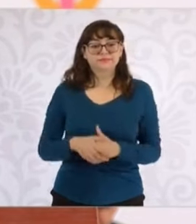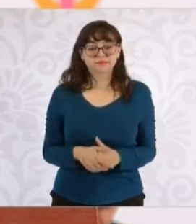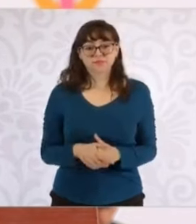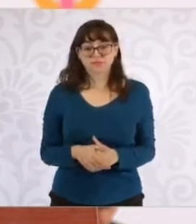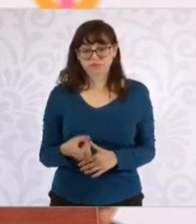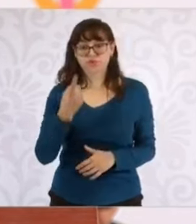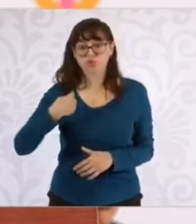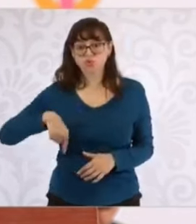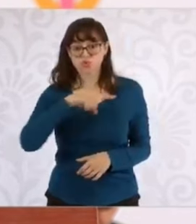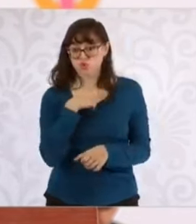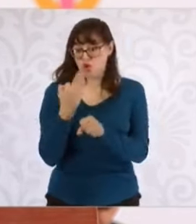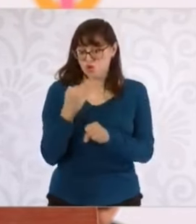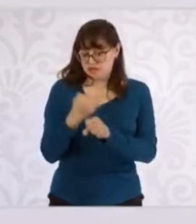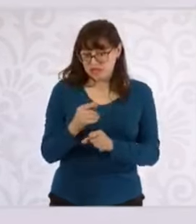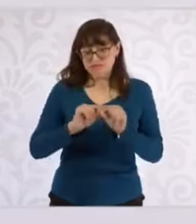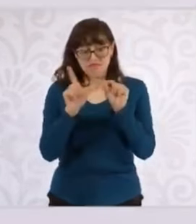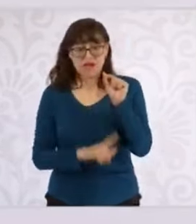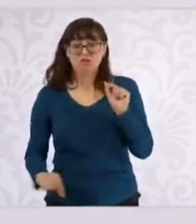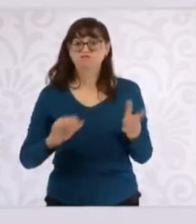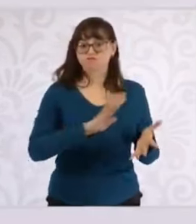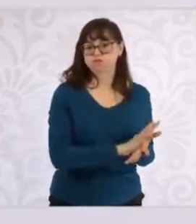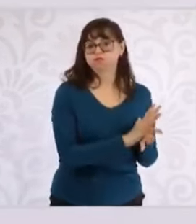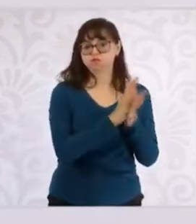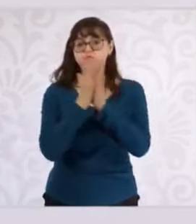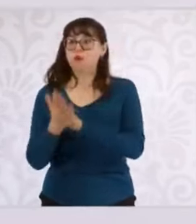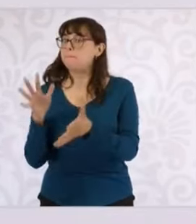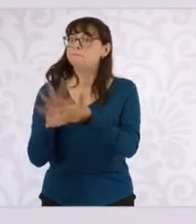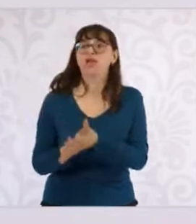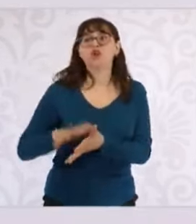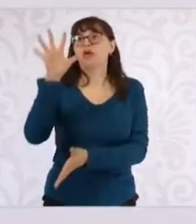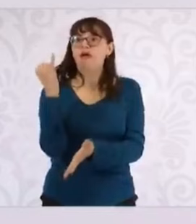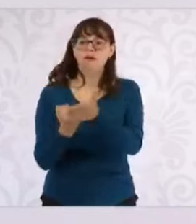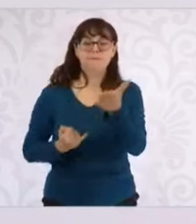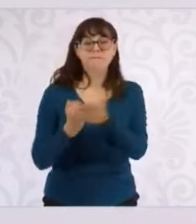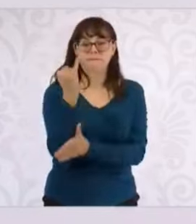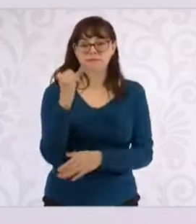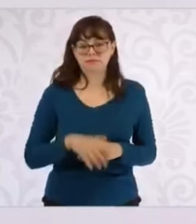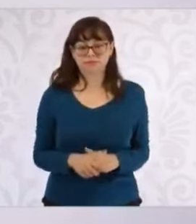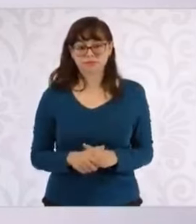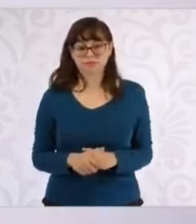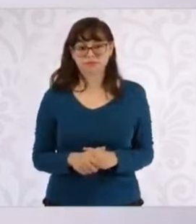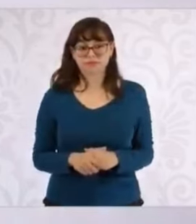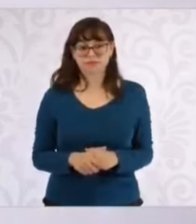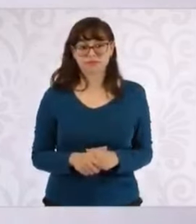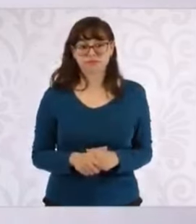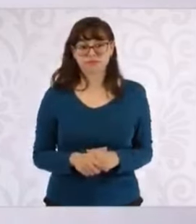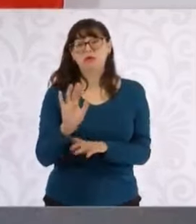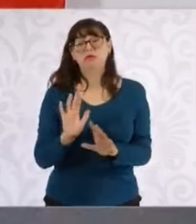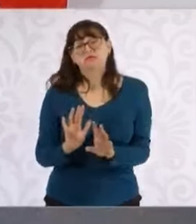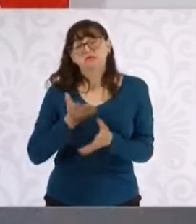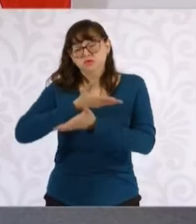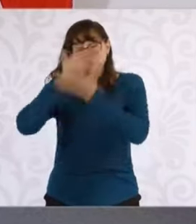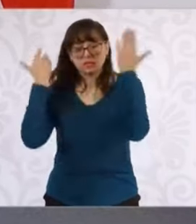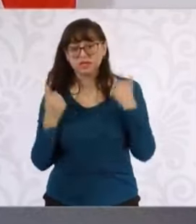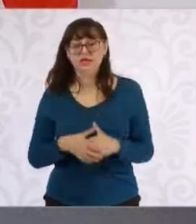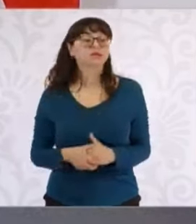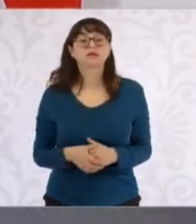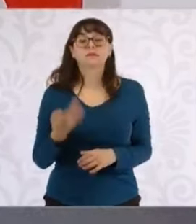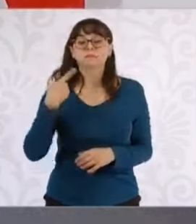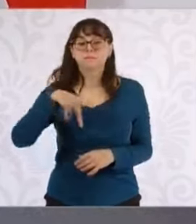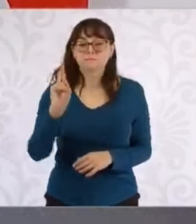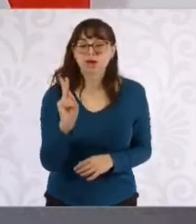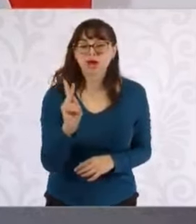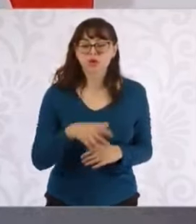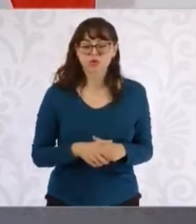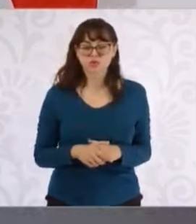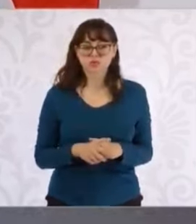Porque estamos en un proceso de transformación del país que decidió el pueblo de México. Entonces, hoy va a discutir la Corte, pero en cualquiera de los casos,